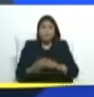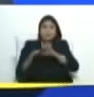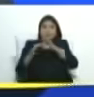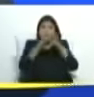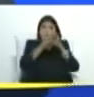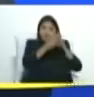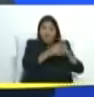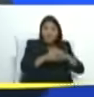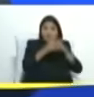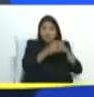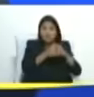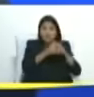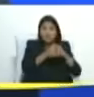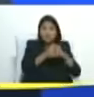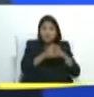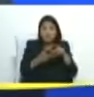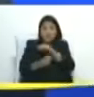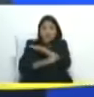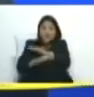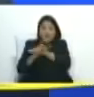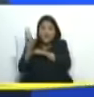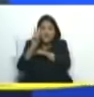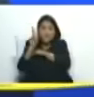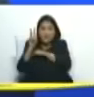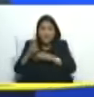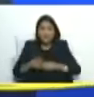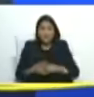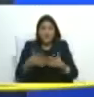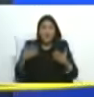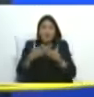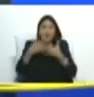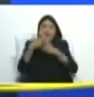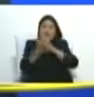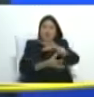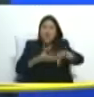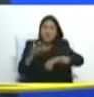operadores de la traición operadores de la violencia